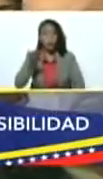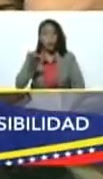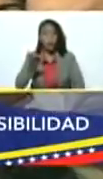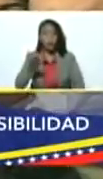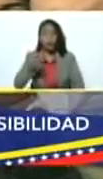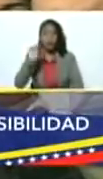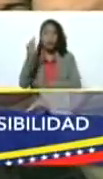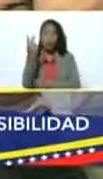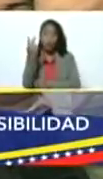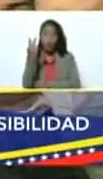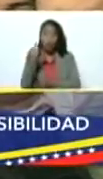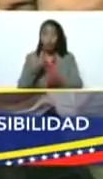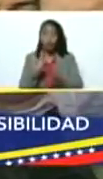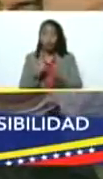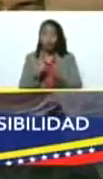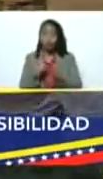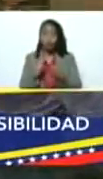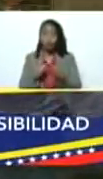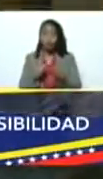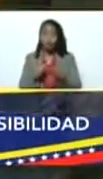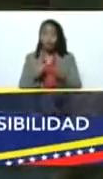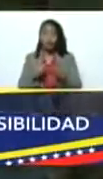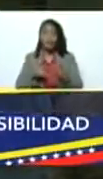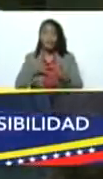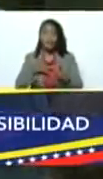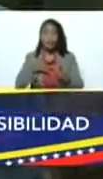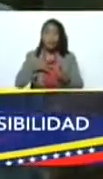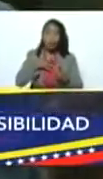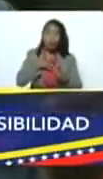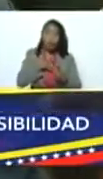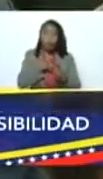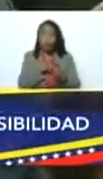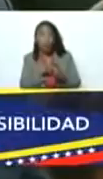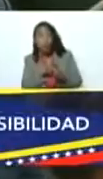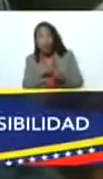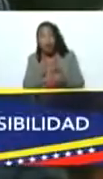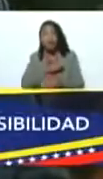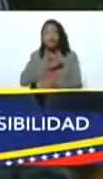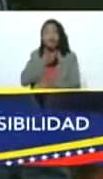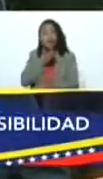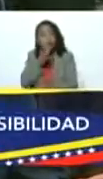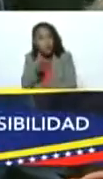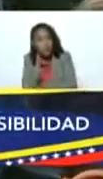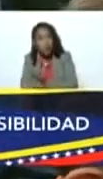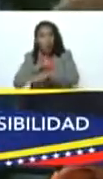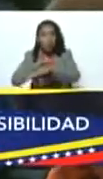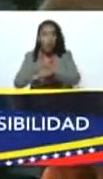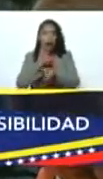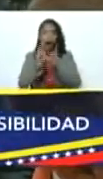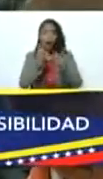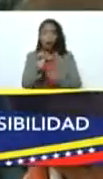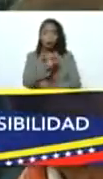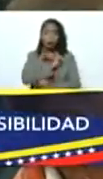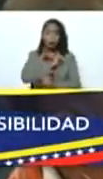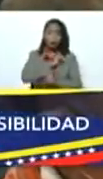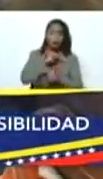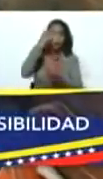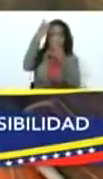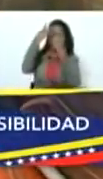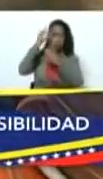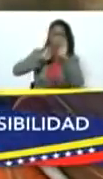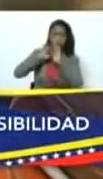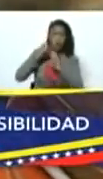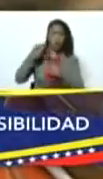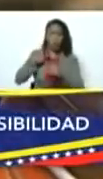Segundo que al sentir los síntomas hay que ir y chequearse a gente que le da miedo, chequearse. Ay, si